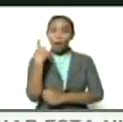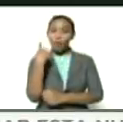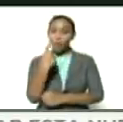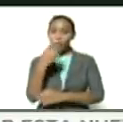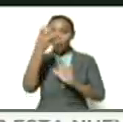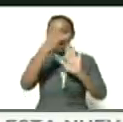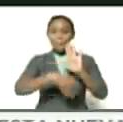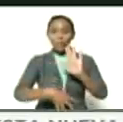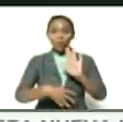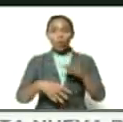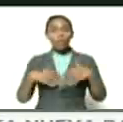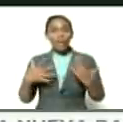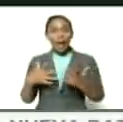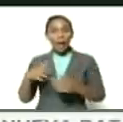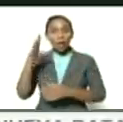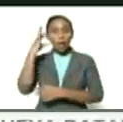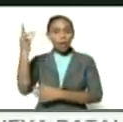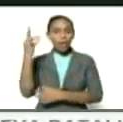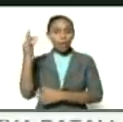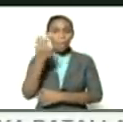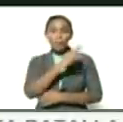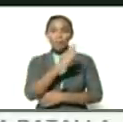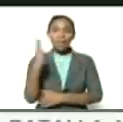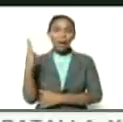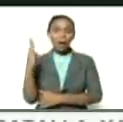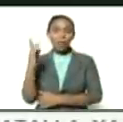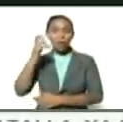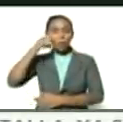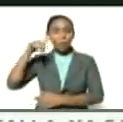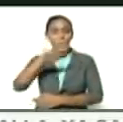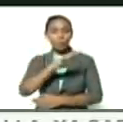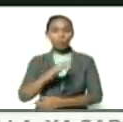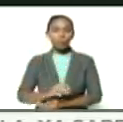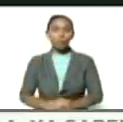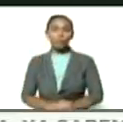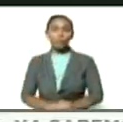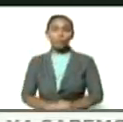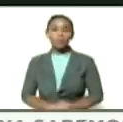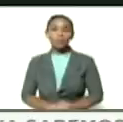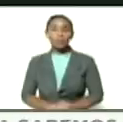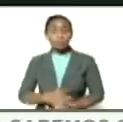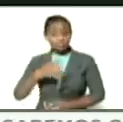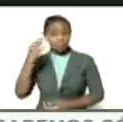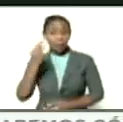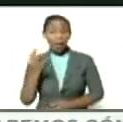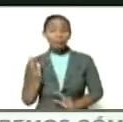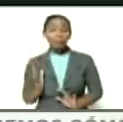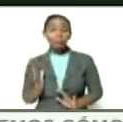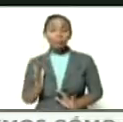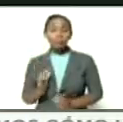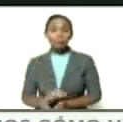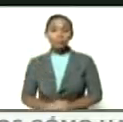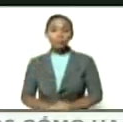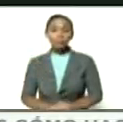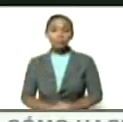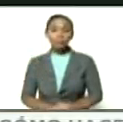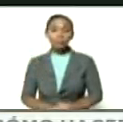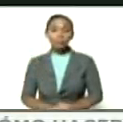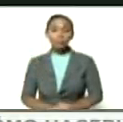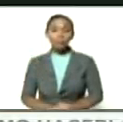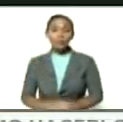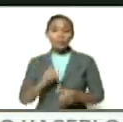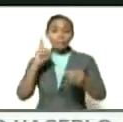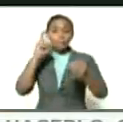los capítulos del congreso bicentenario de los pueblos ¿verdad? se han